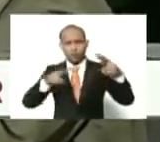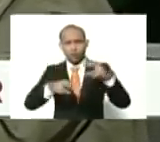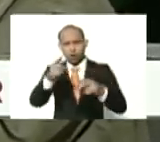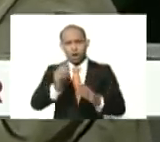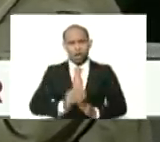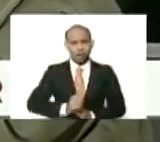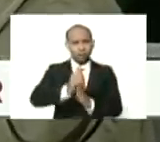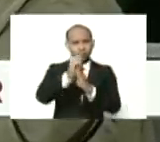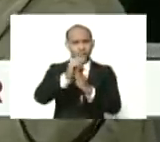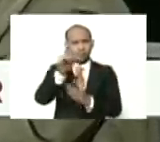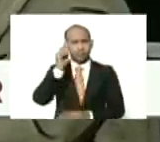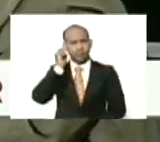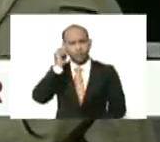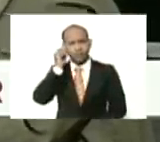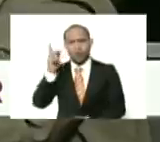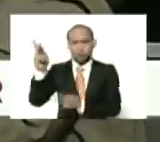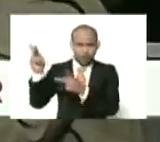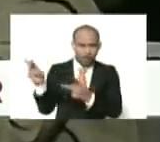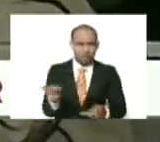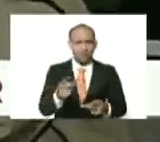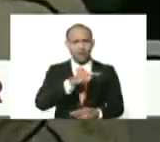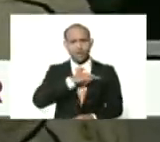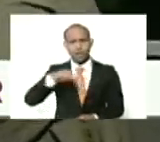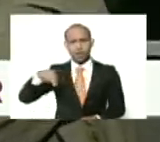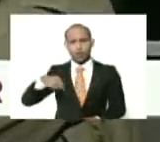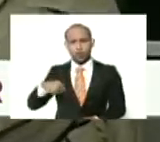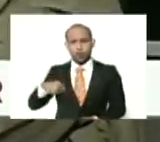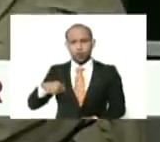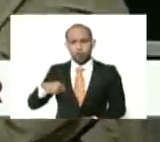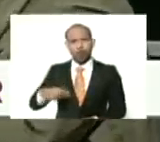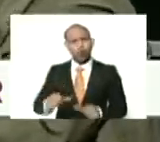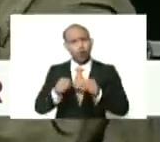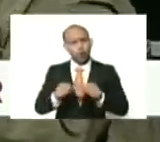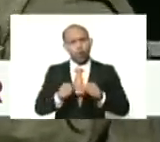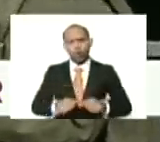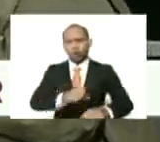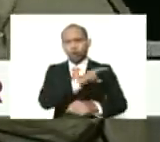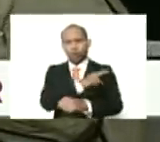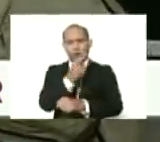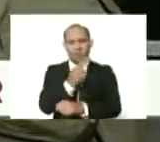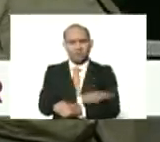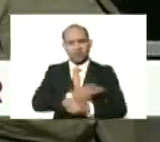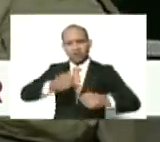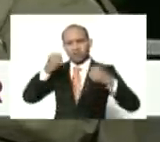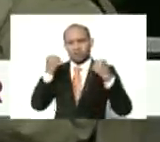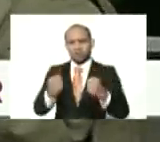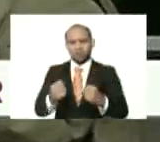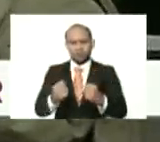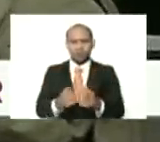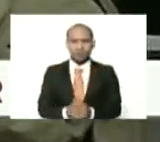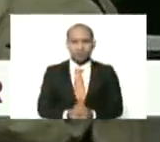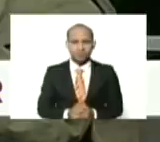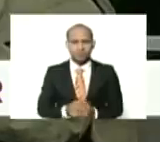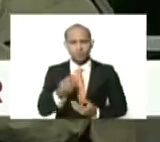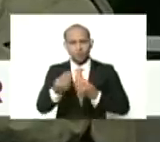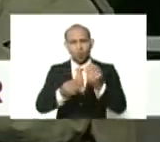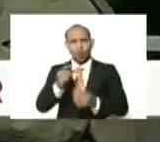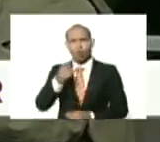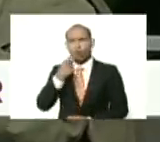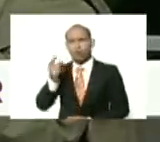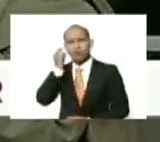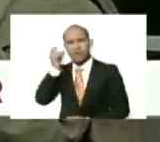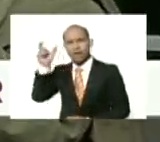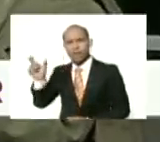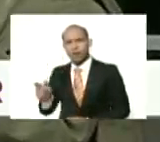las que hoy, también, nos invitan, a nosotras, a nunca rendirnos, son mujeres, que como decía Asia, hace unos minutos,